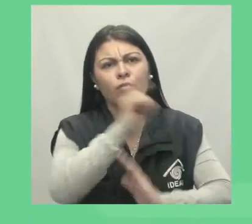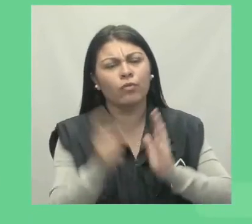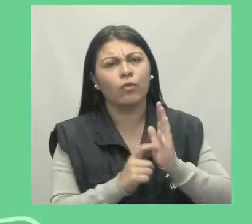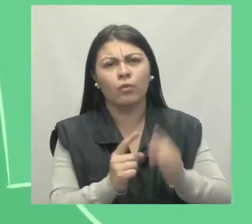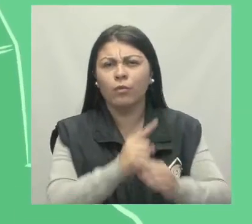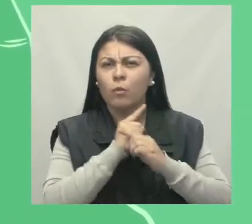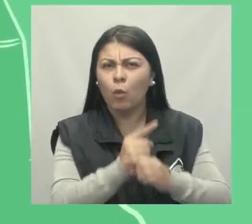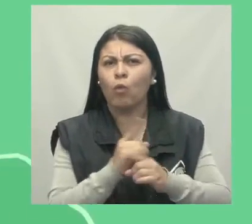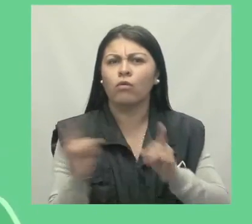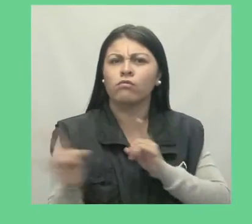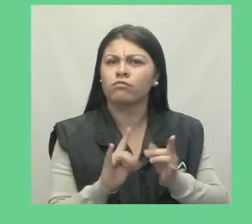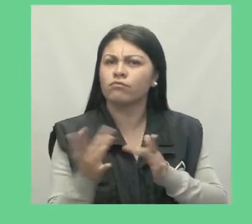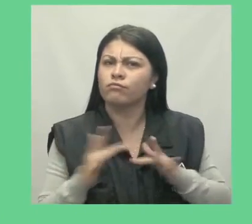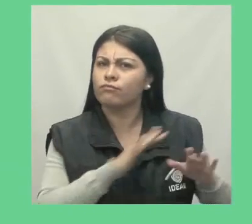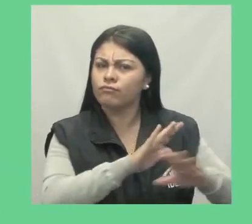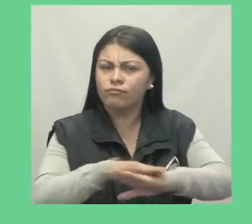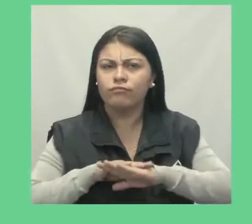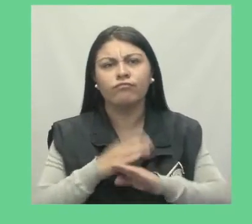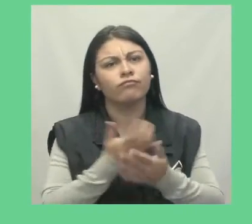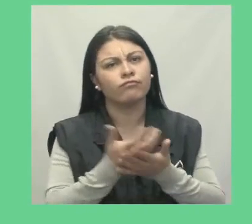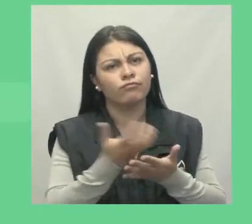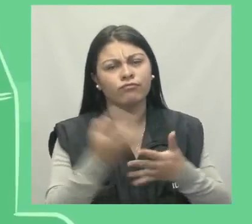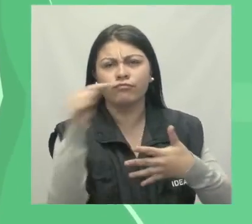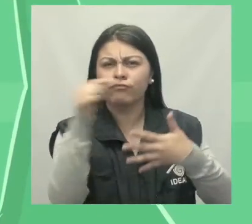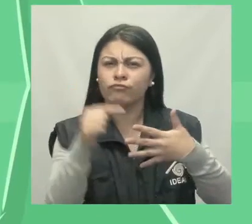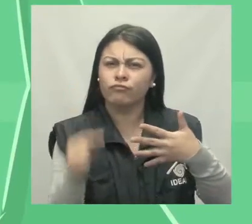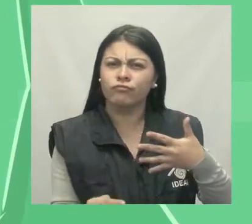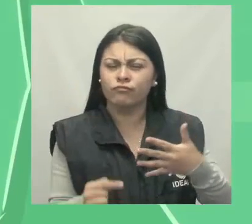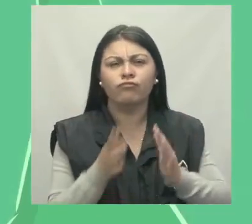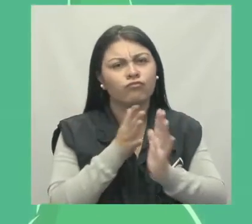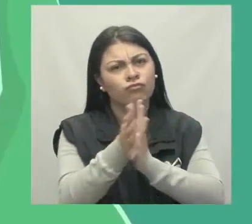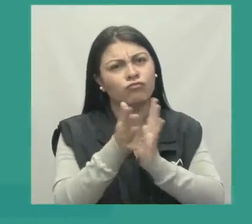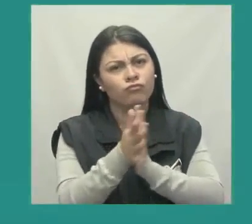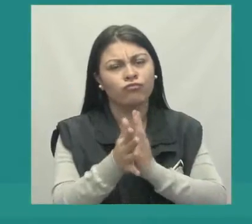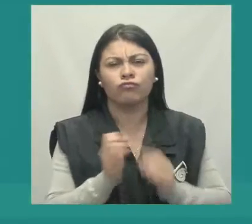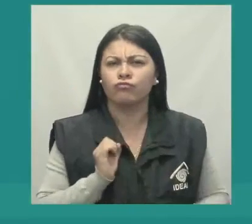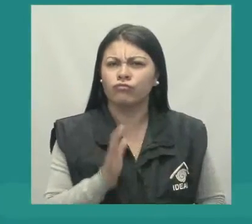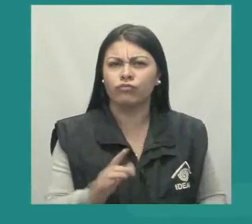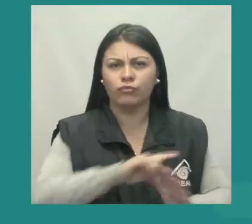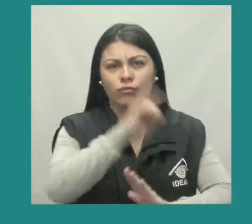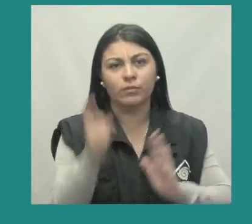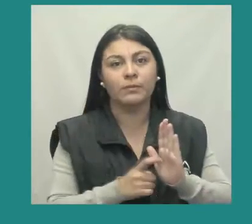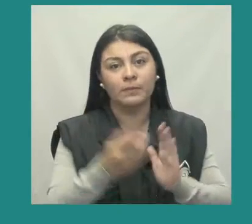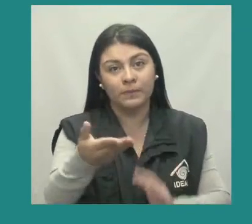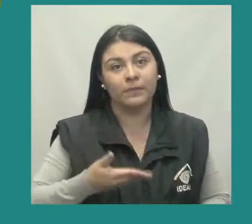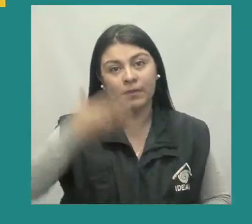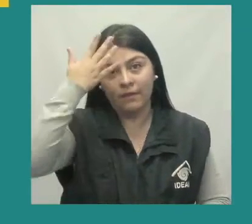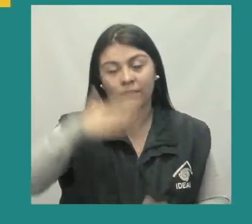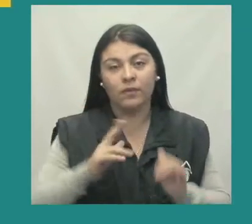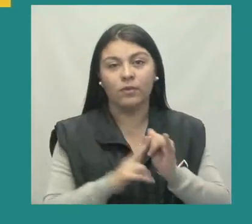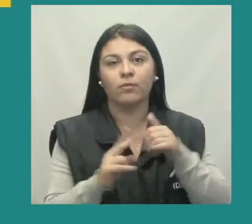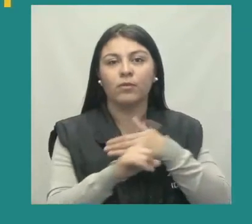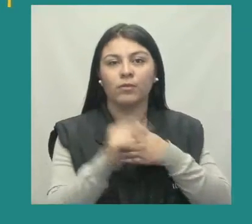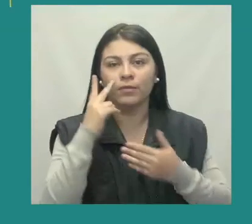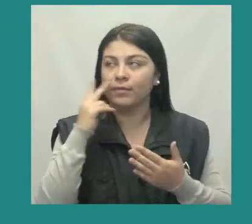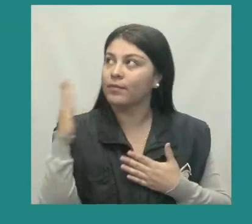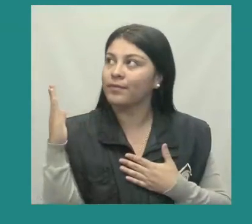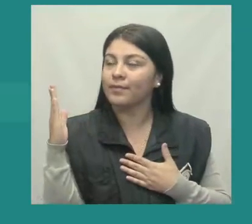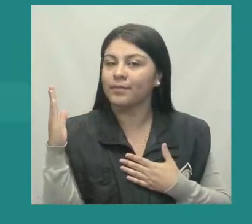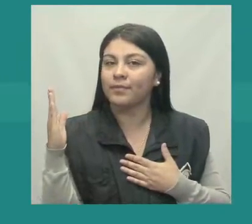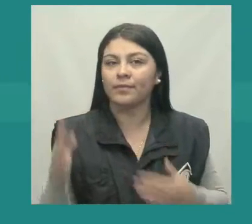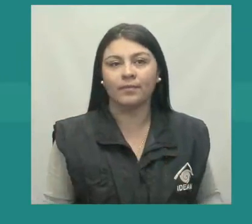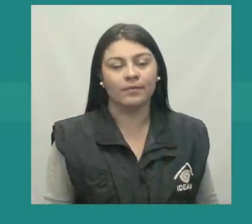en tiempo real, detallada, satelital, recomendaciones y muchas opciones de interacción. Síganos a través de nuestras redes sociales.